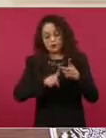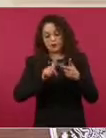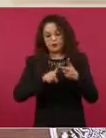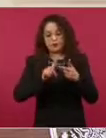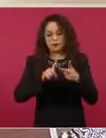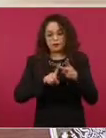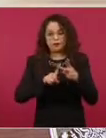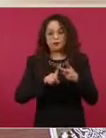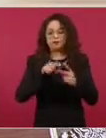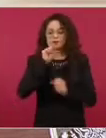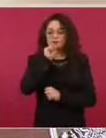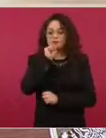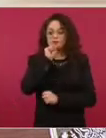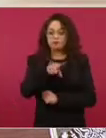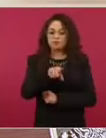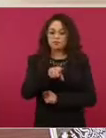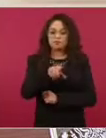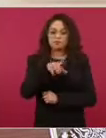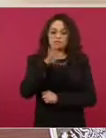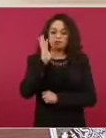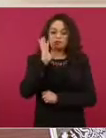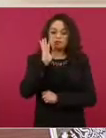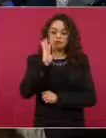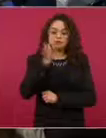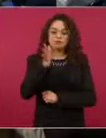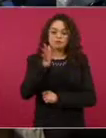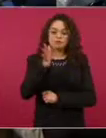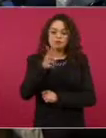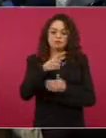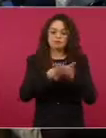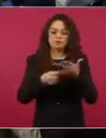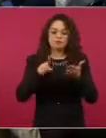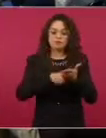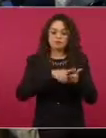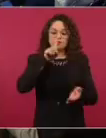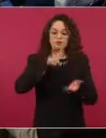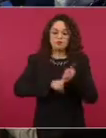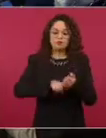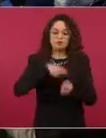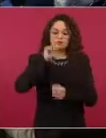se suspendió lo de injurias al presidente.